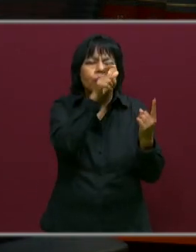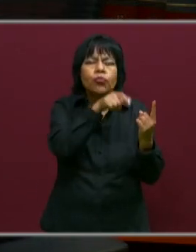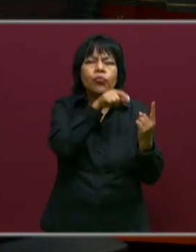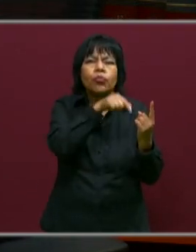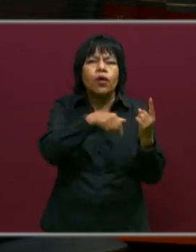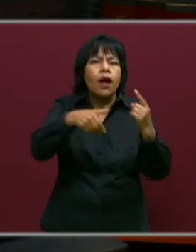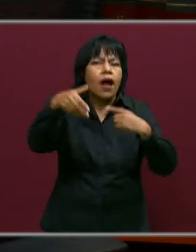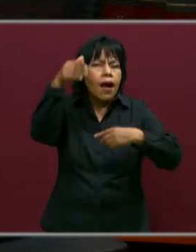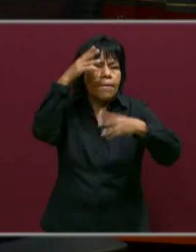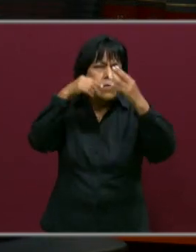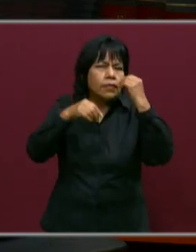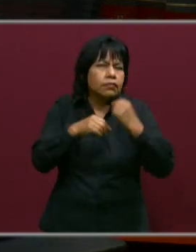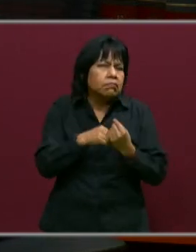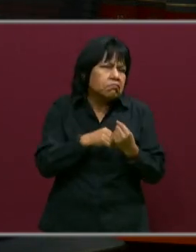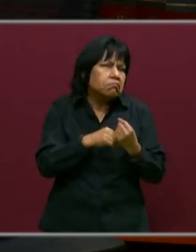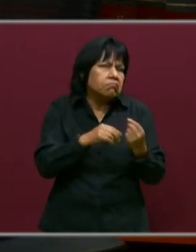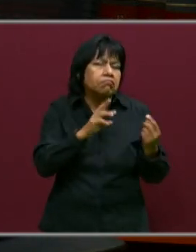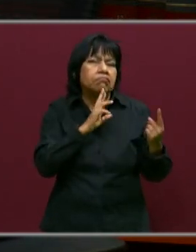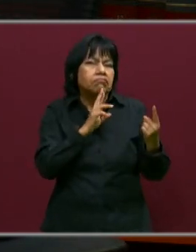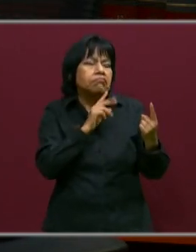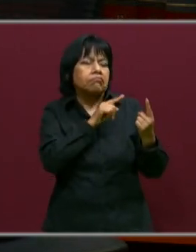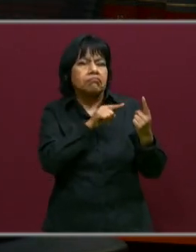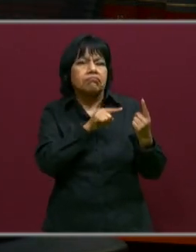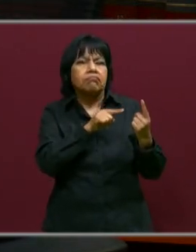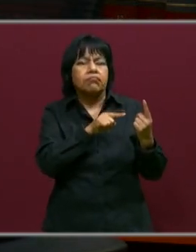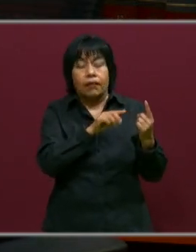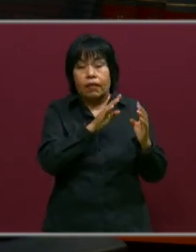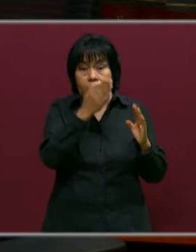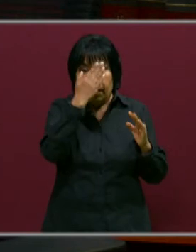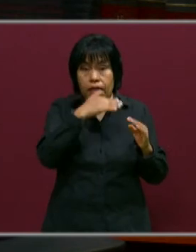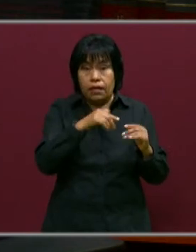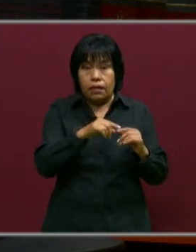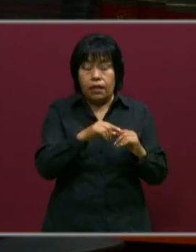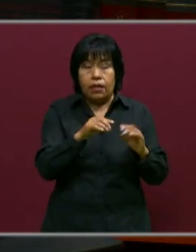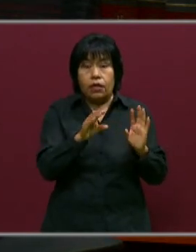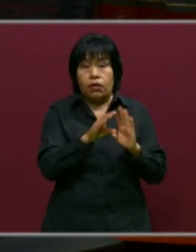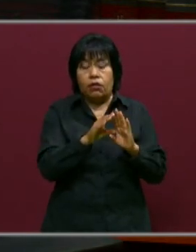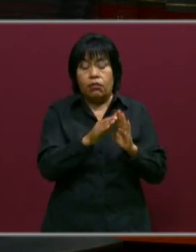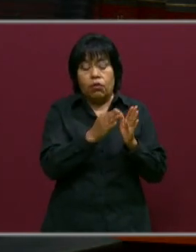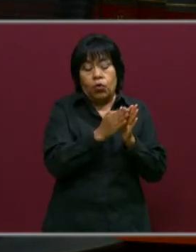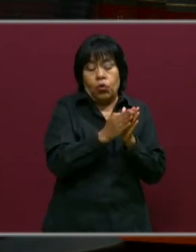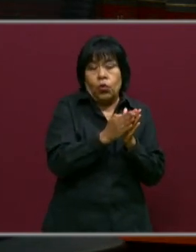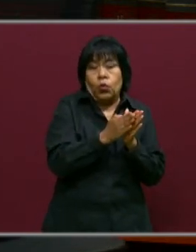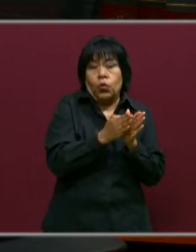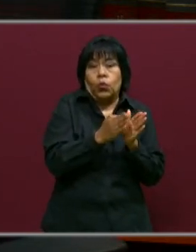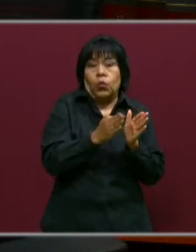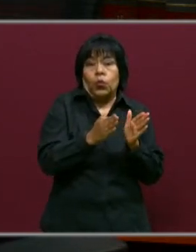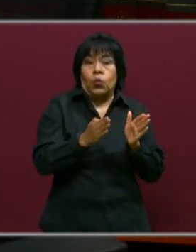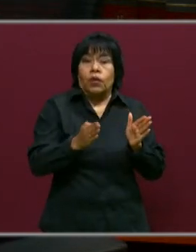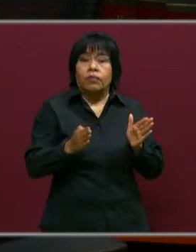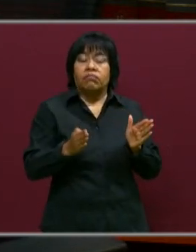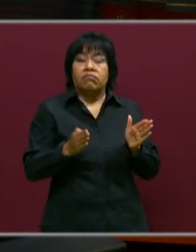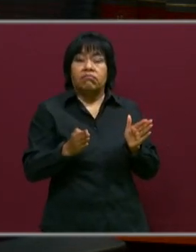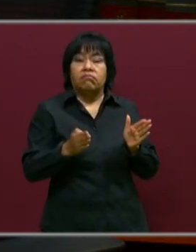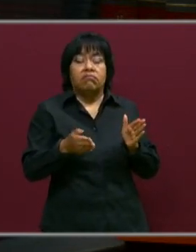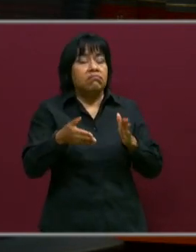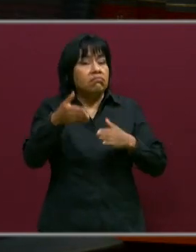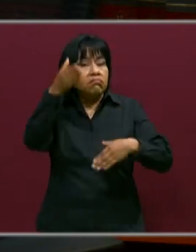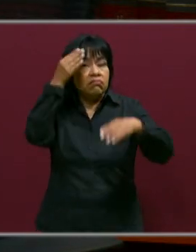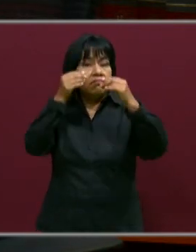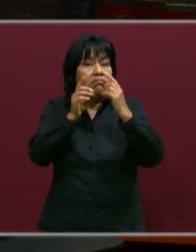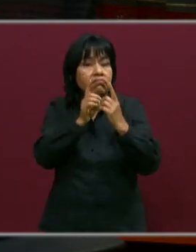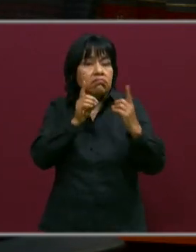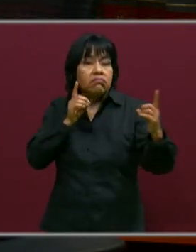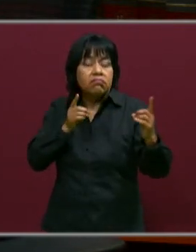y ha resuelto durante este proceso de aprendizaje a